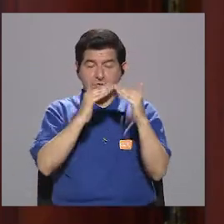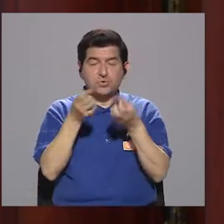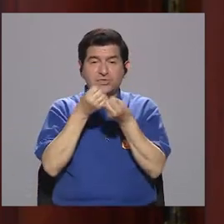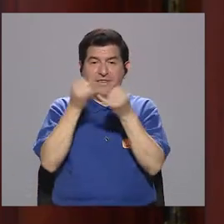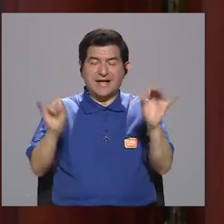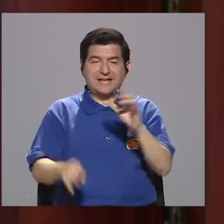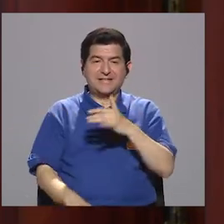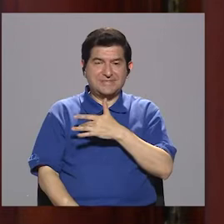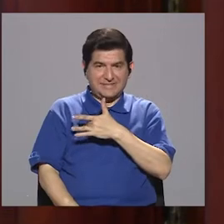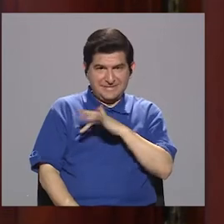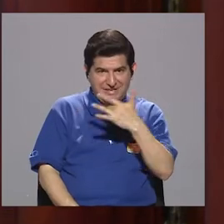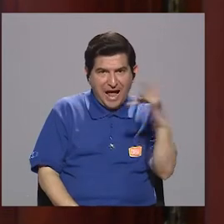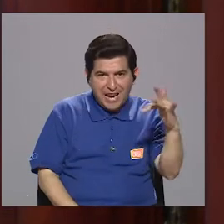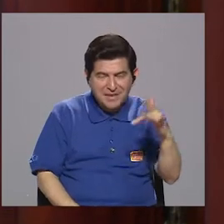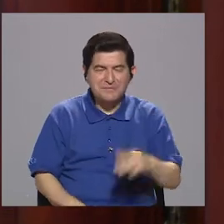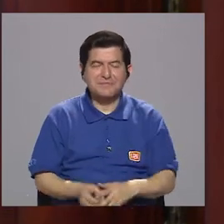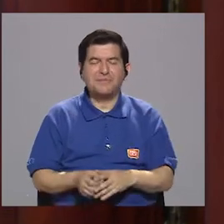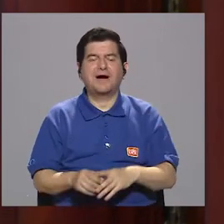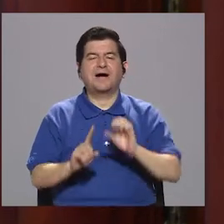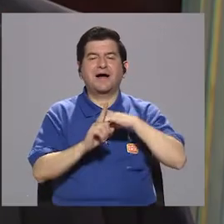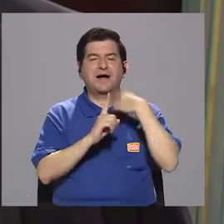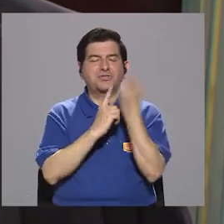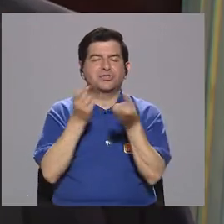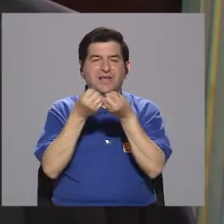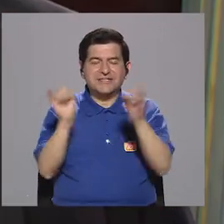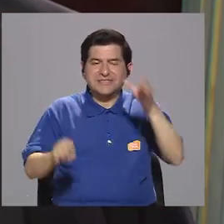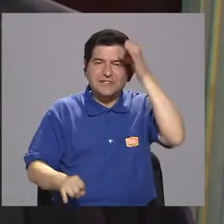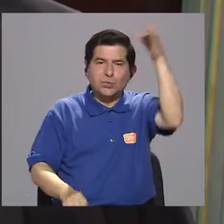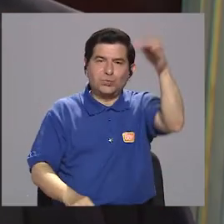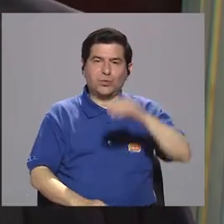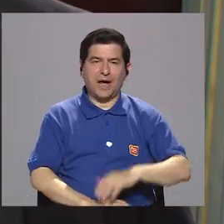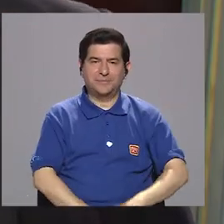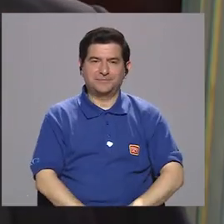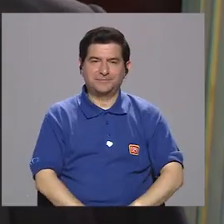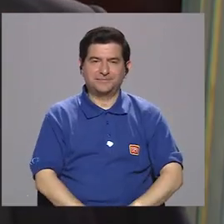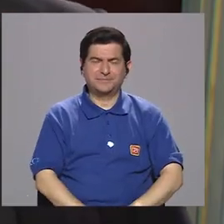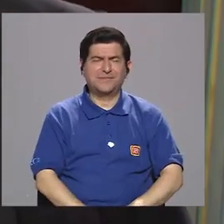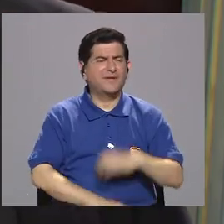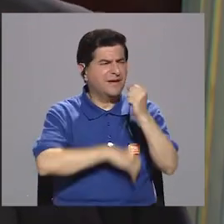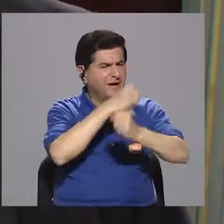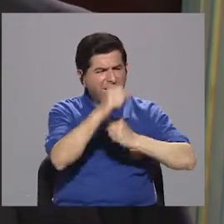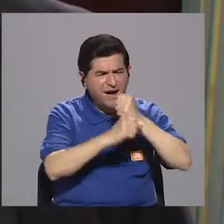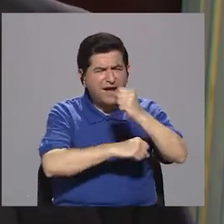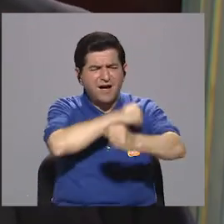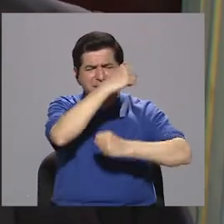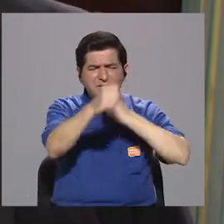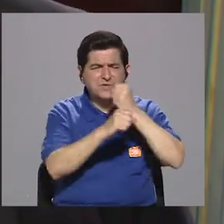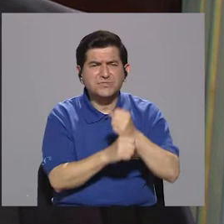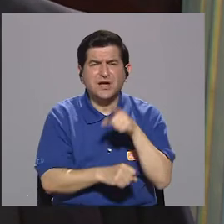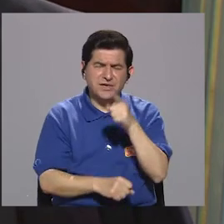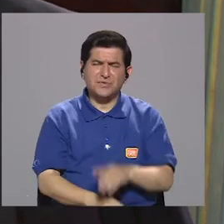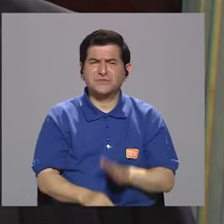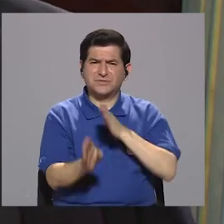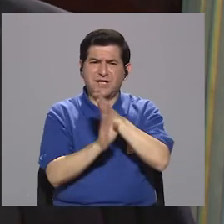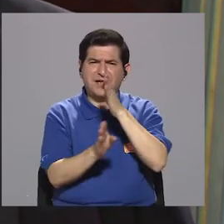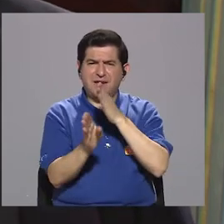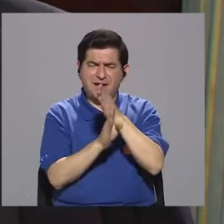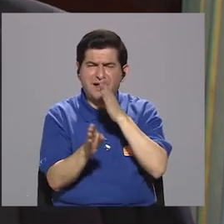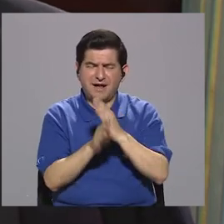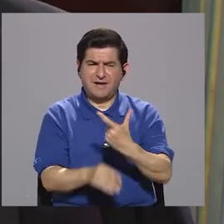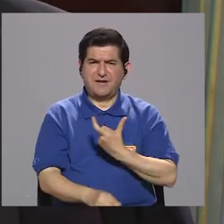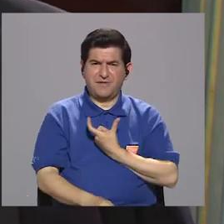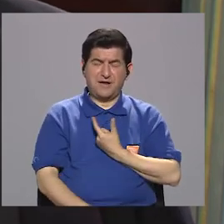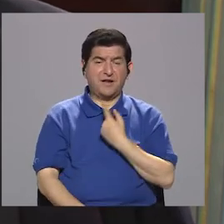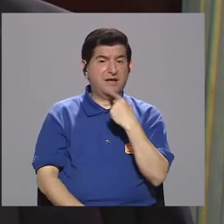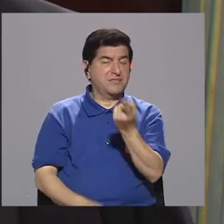sin alma es una ciudad sin cultura. Don Johnny, uno dice, tantos años como una trayectoria en la alcaldía, ¿hay algún